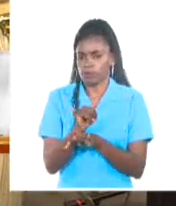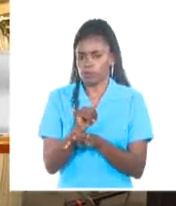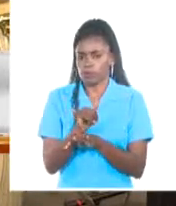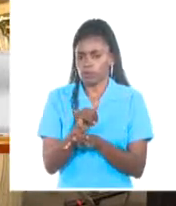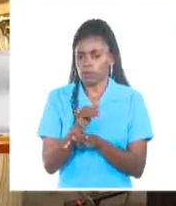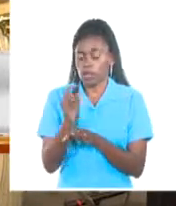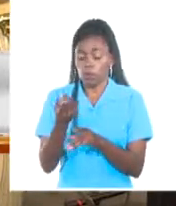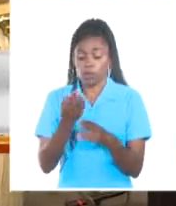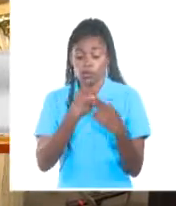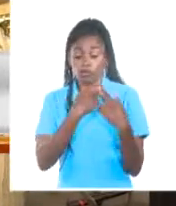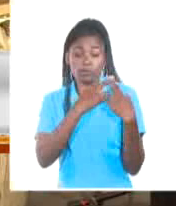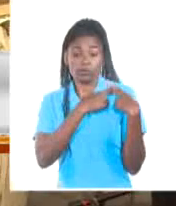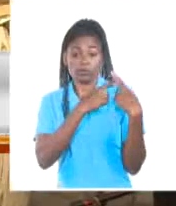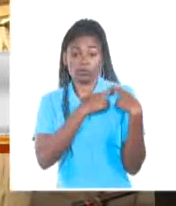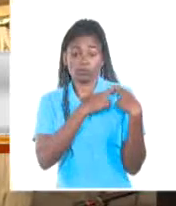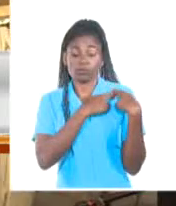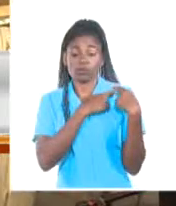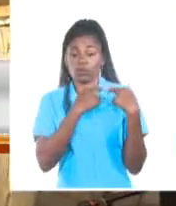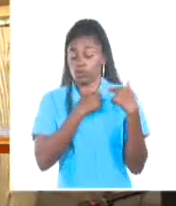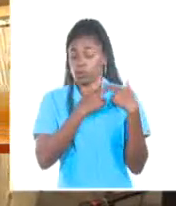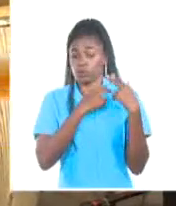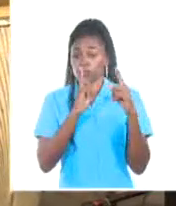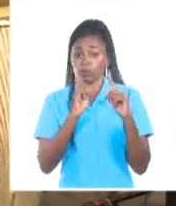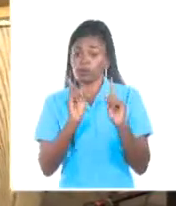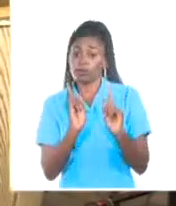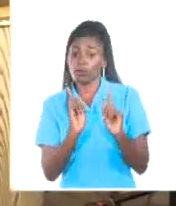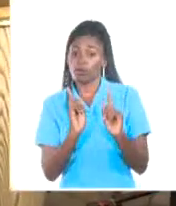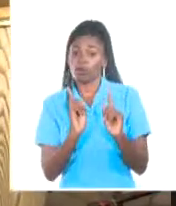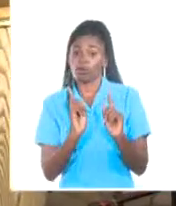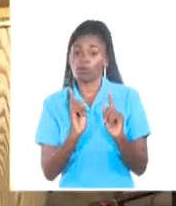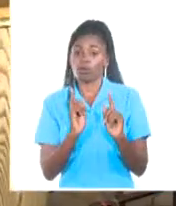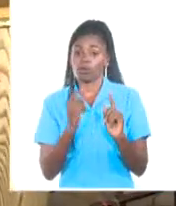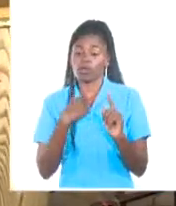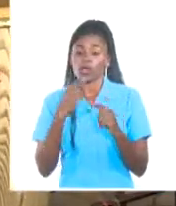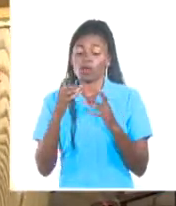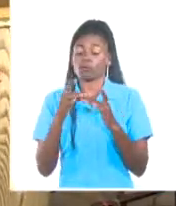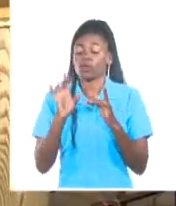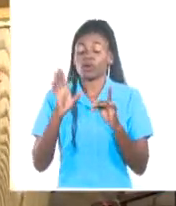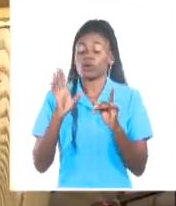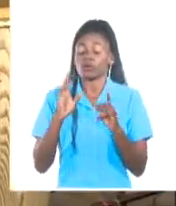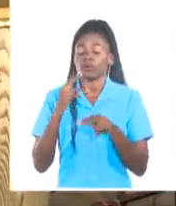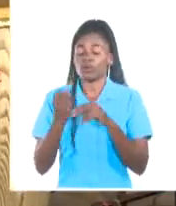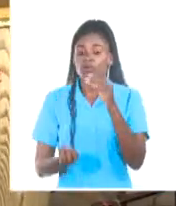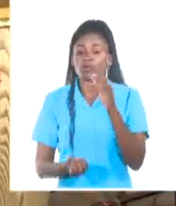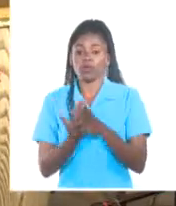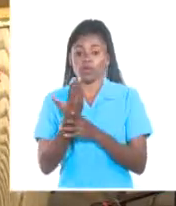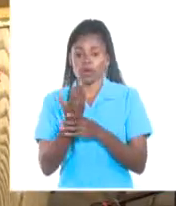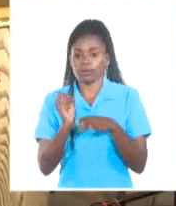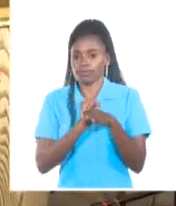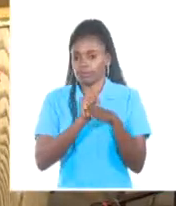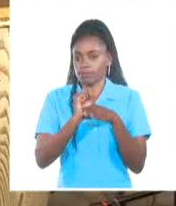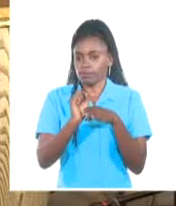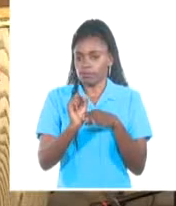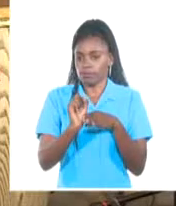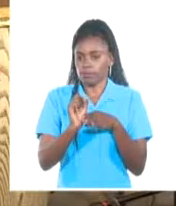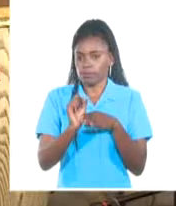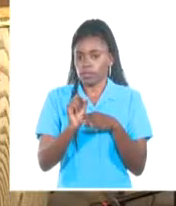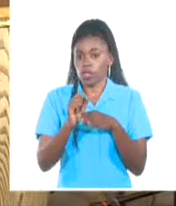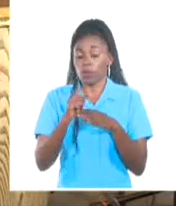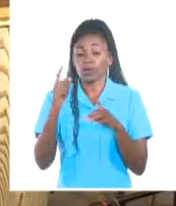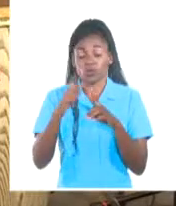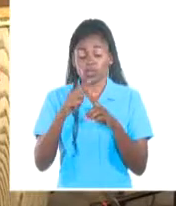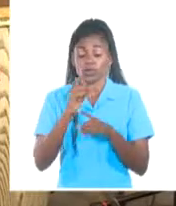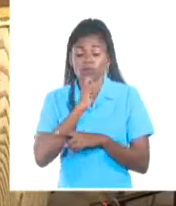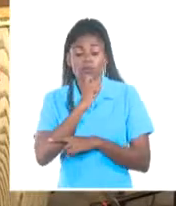quizás si no me hubiera encargado, pues bueno, a lo mejor no existiría la obra, porque es un texto